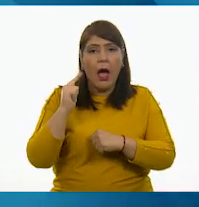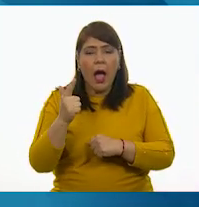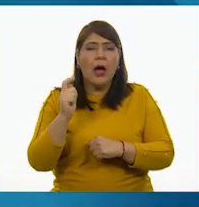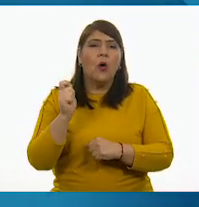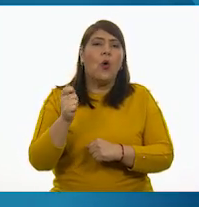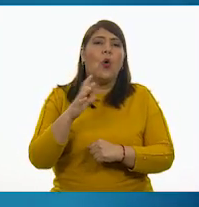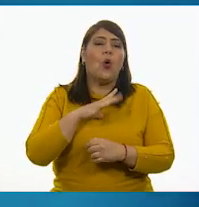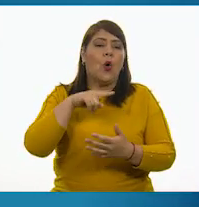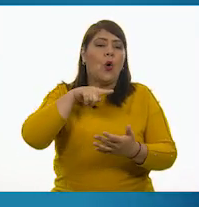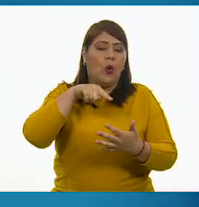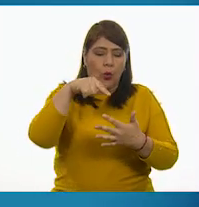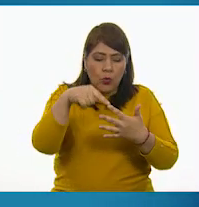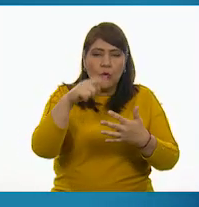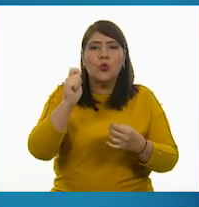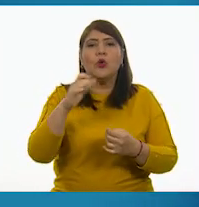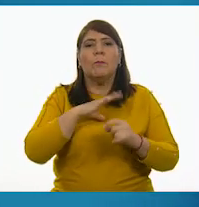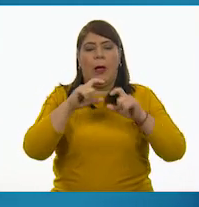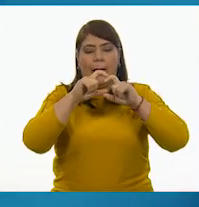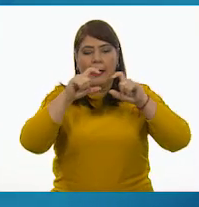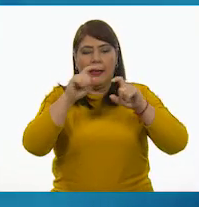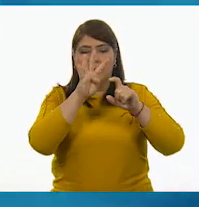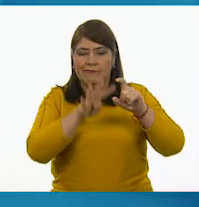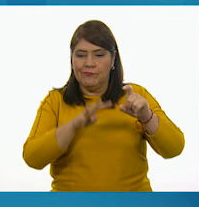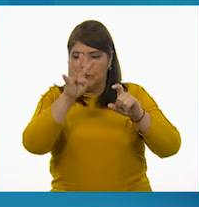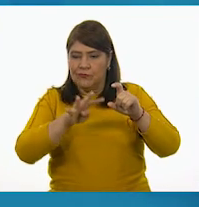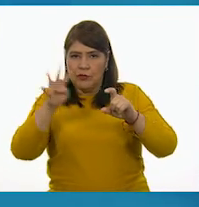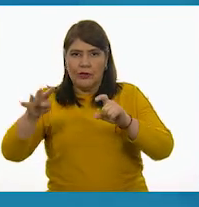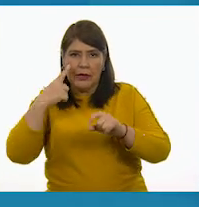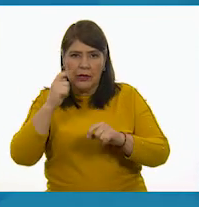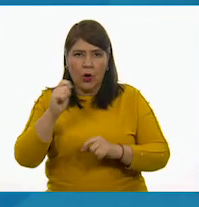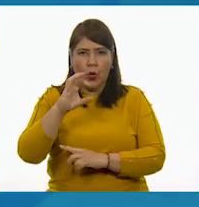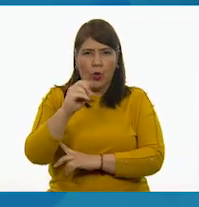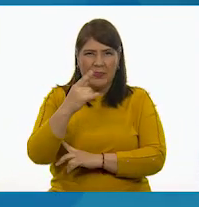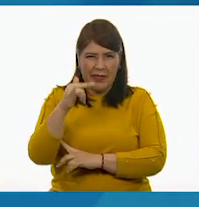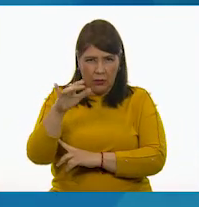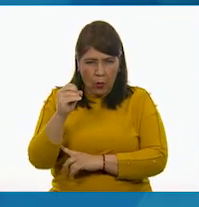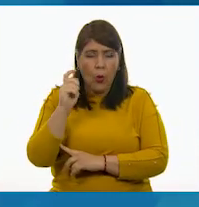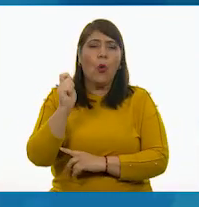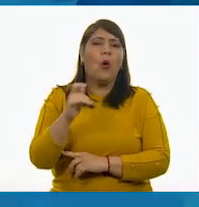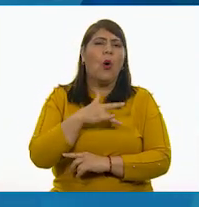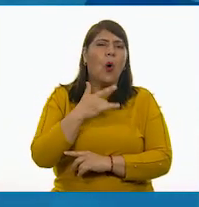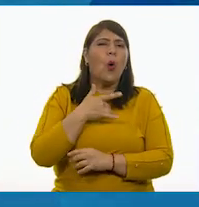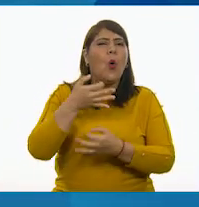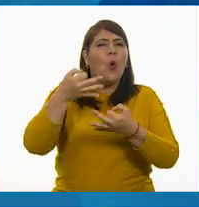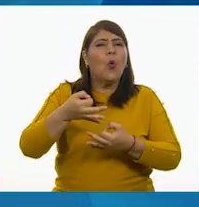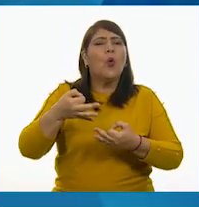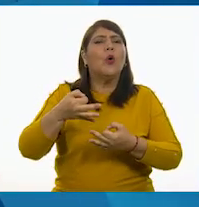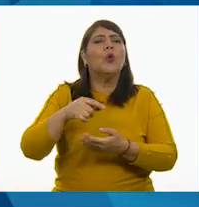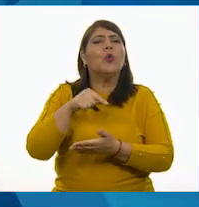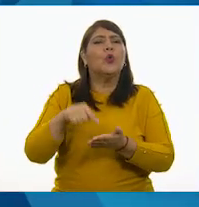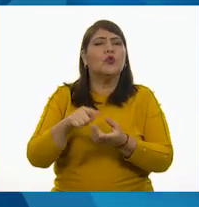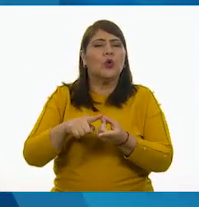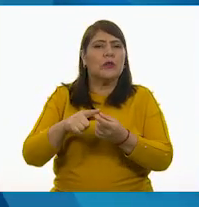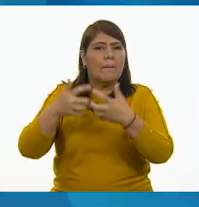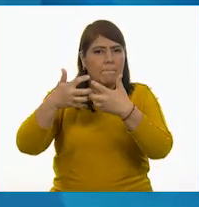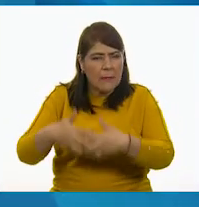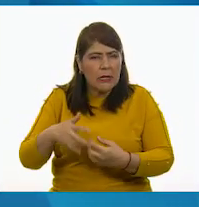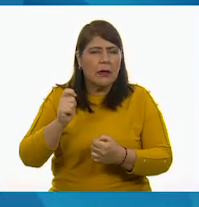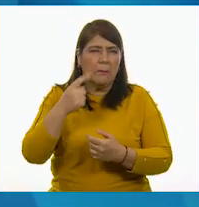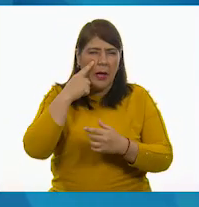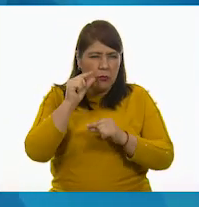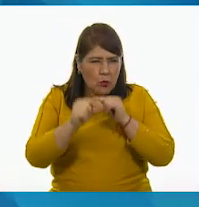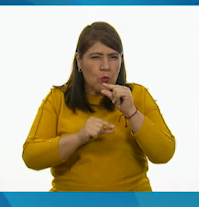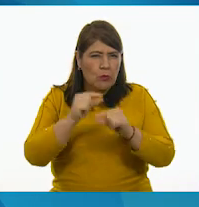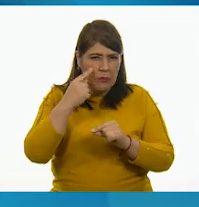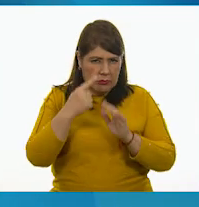conservación, código de barras, origen y demás. Pero lo vamos a ir viendo con más calma, ¿de acuerdo? Ah, perfecto, perfecto.